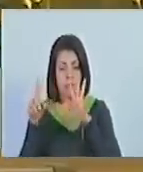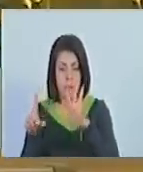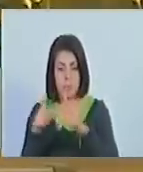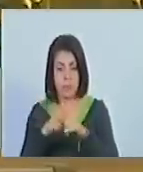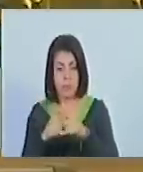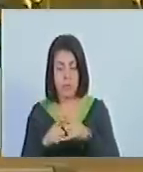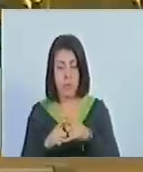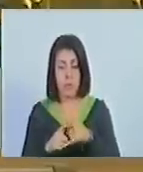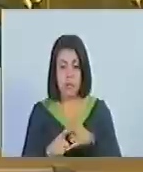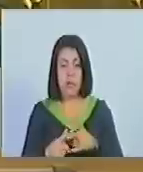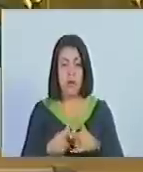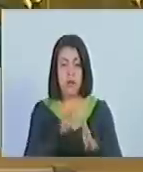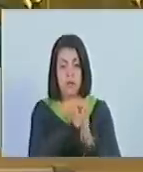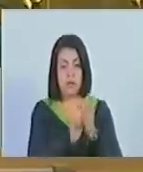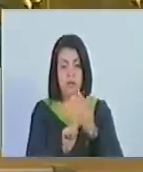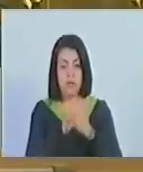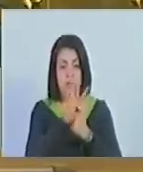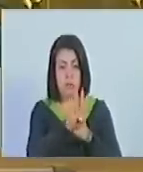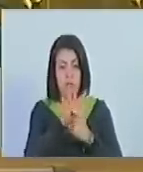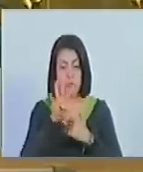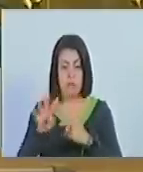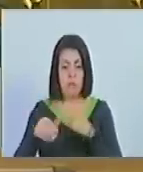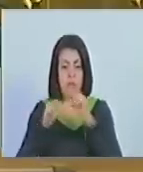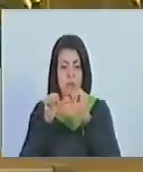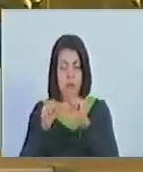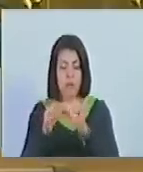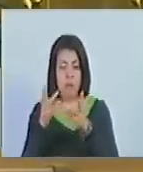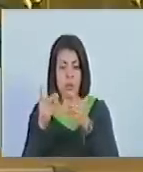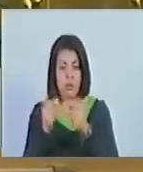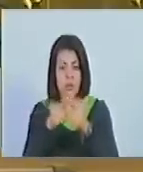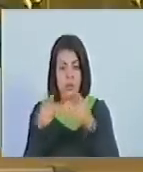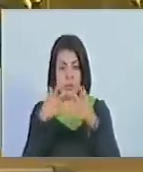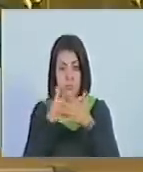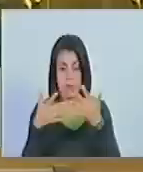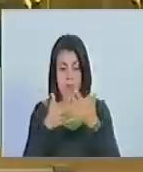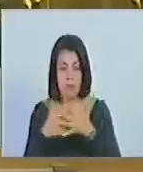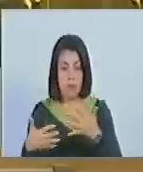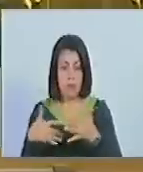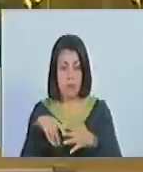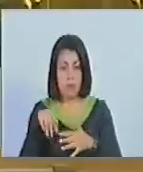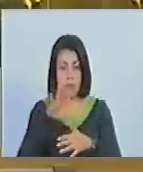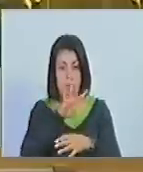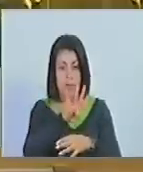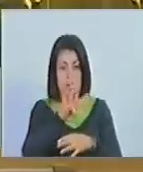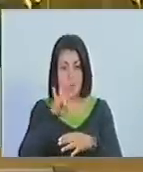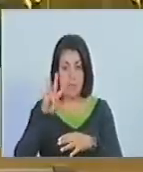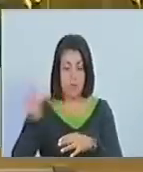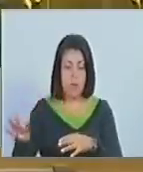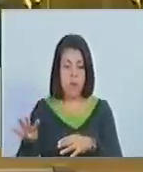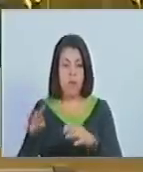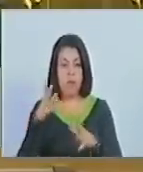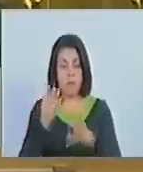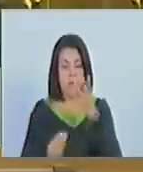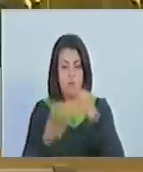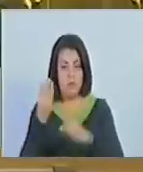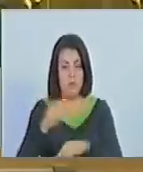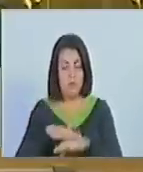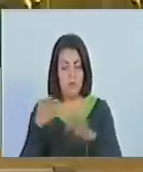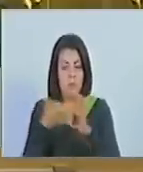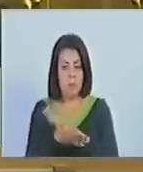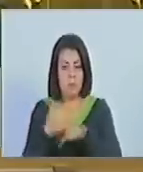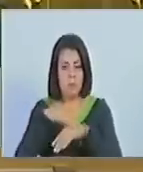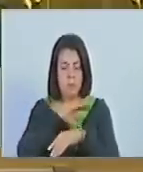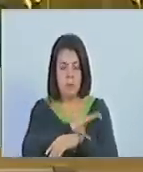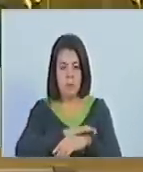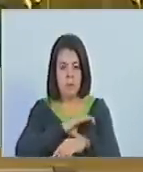que pasa a ser el artículo 44, quedando redactado de la siguiente manera. Artículo 44. Los consejos comunales, a través de